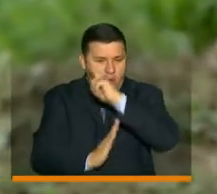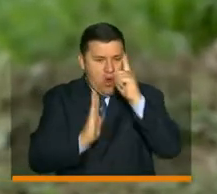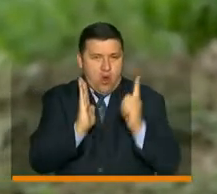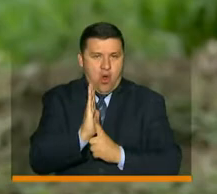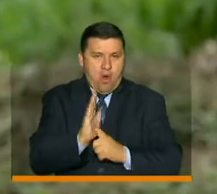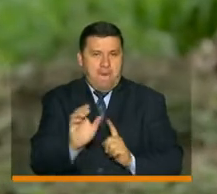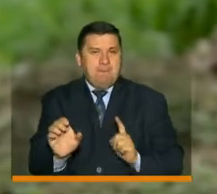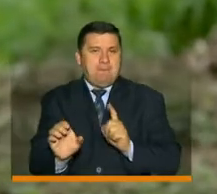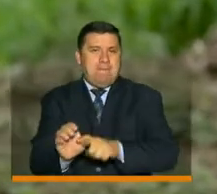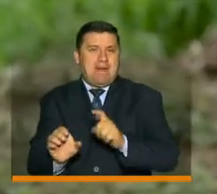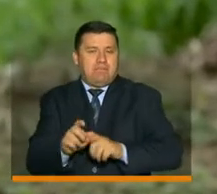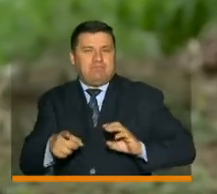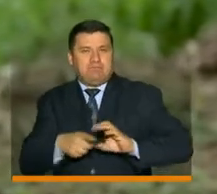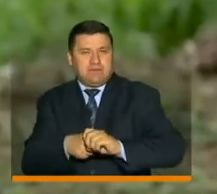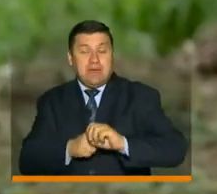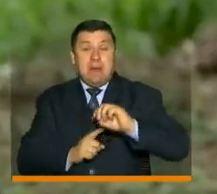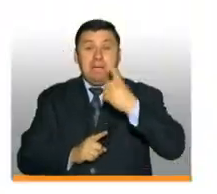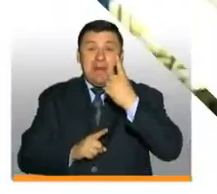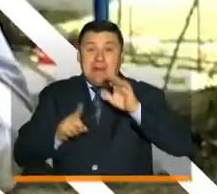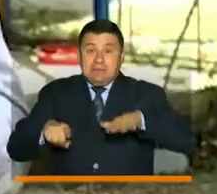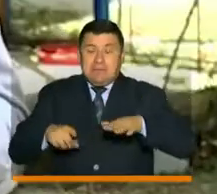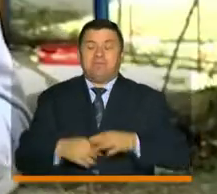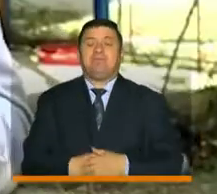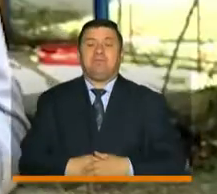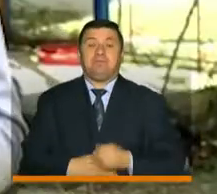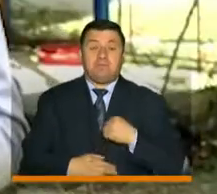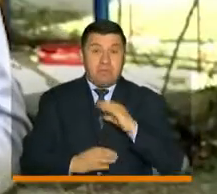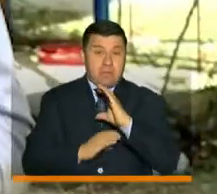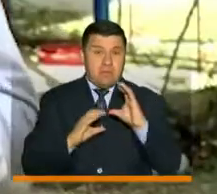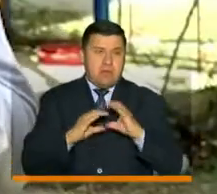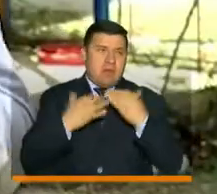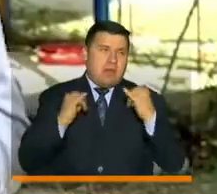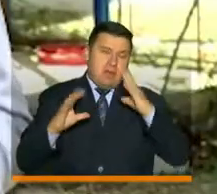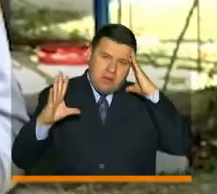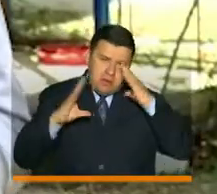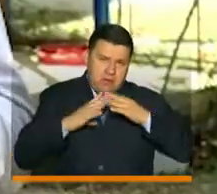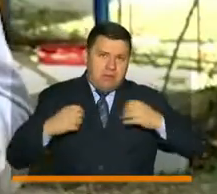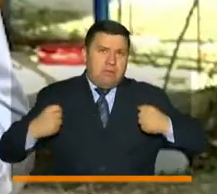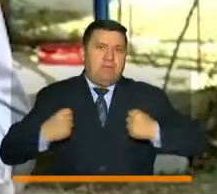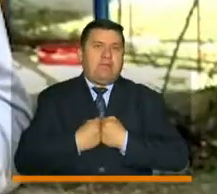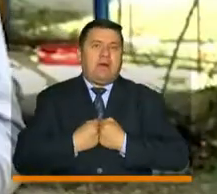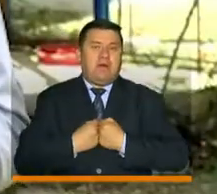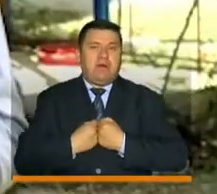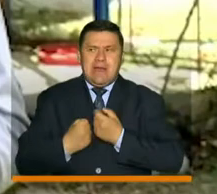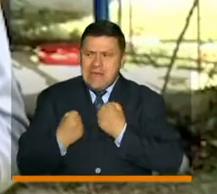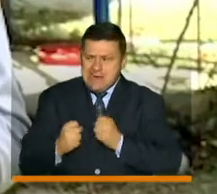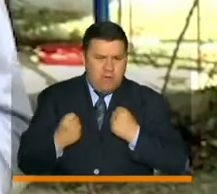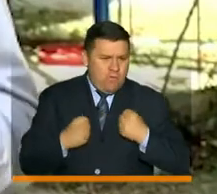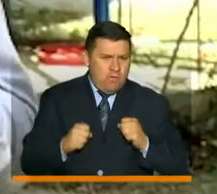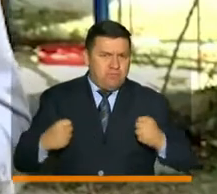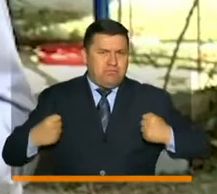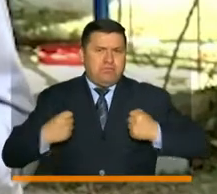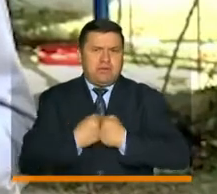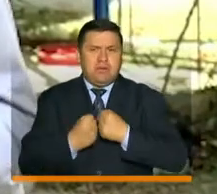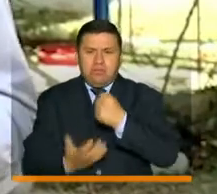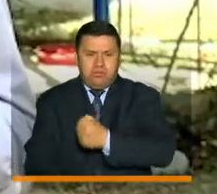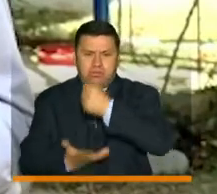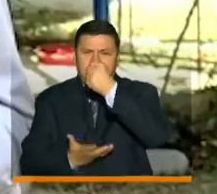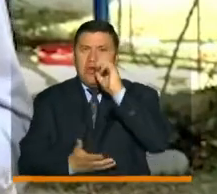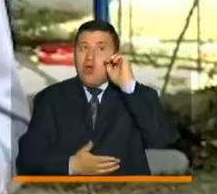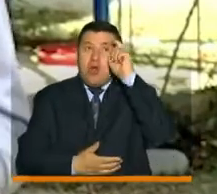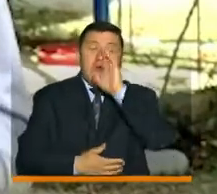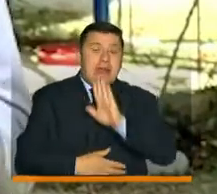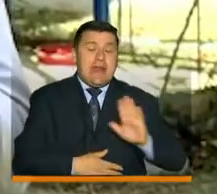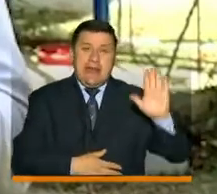de su matrícula durante el primer semestre. En el Cauca logramos articular y sumar esfuerzos con recursos del